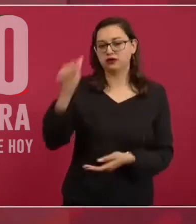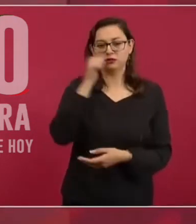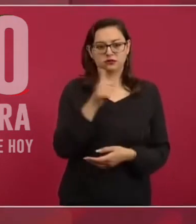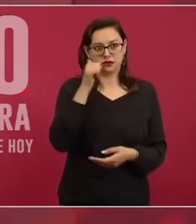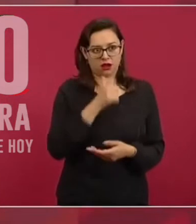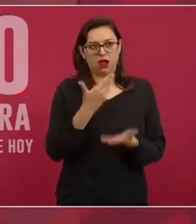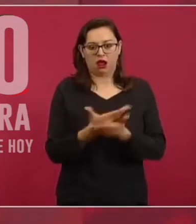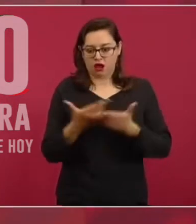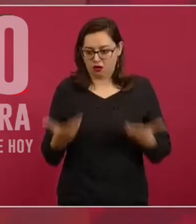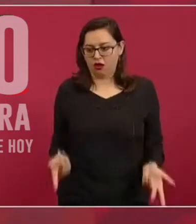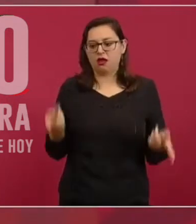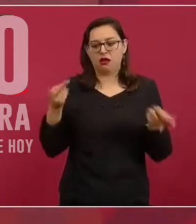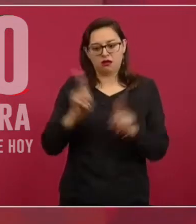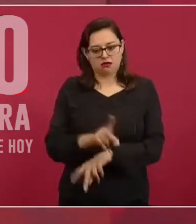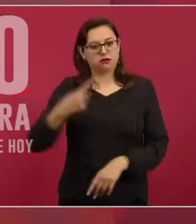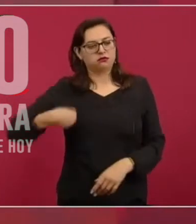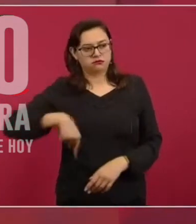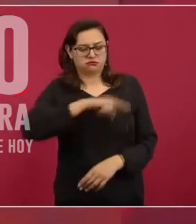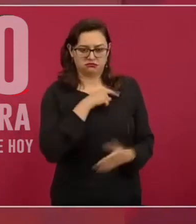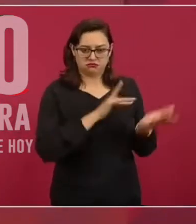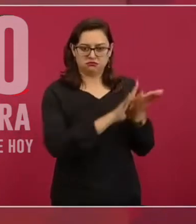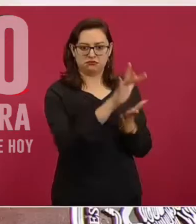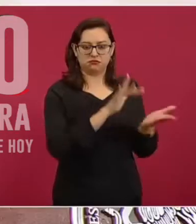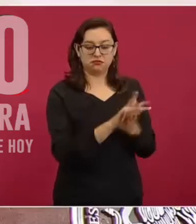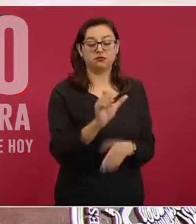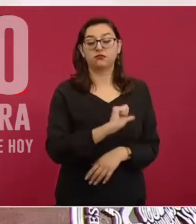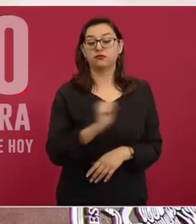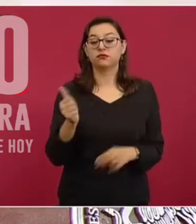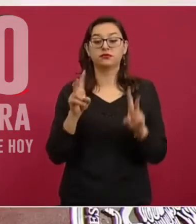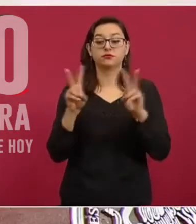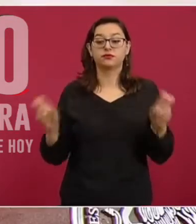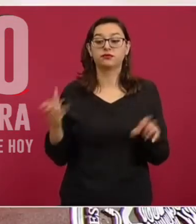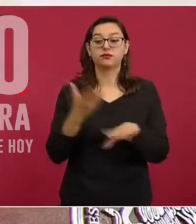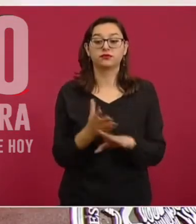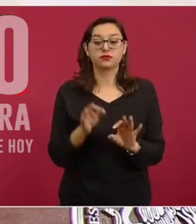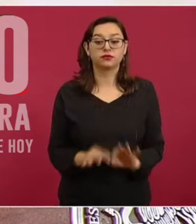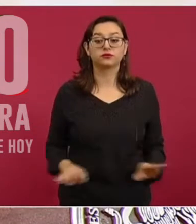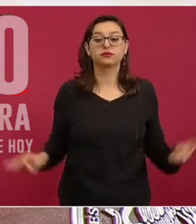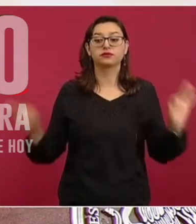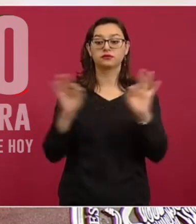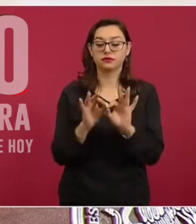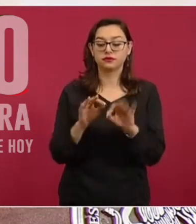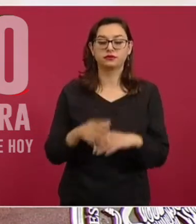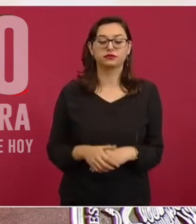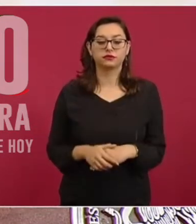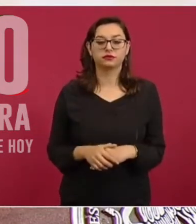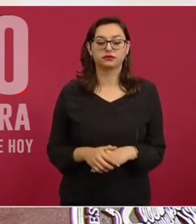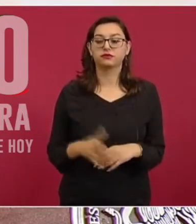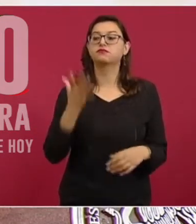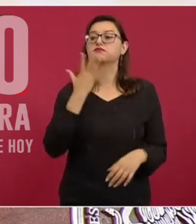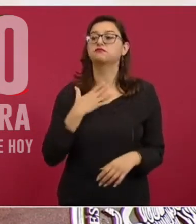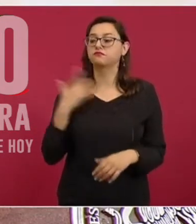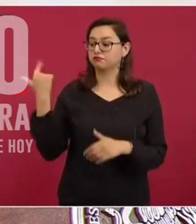asunto que es muy importante, si tenemos bajo el precio de las